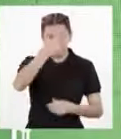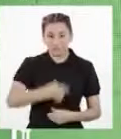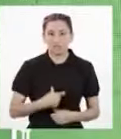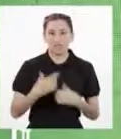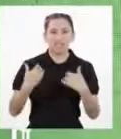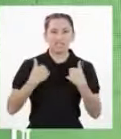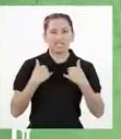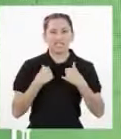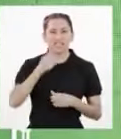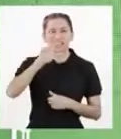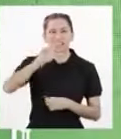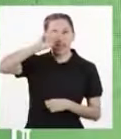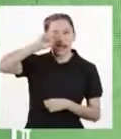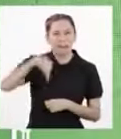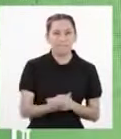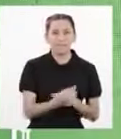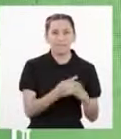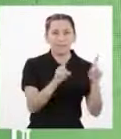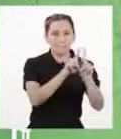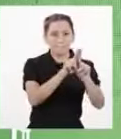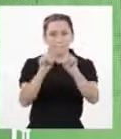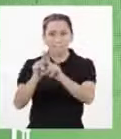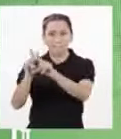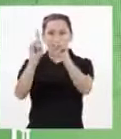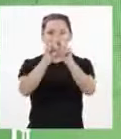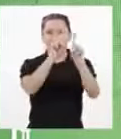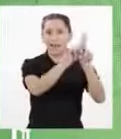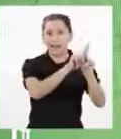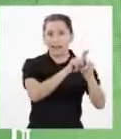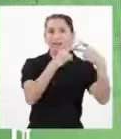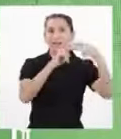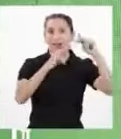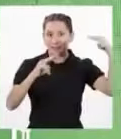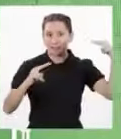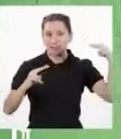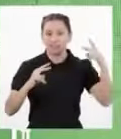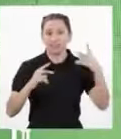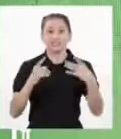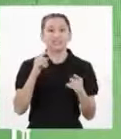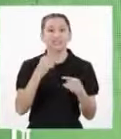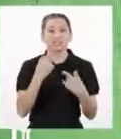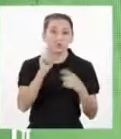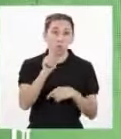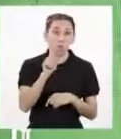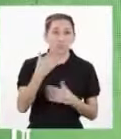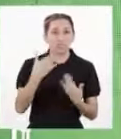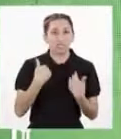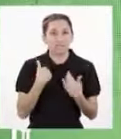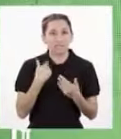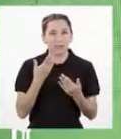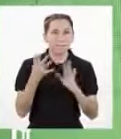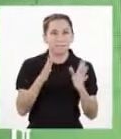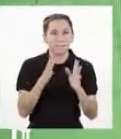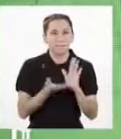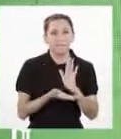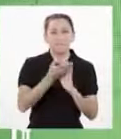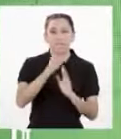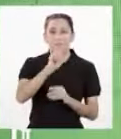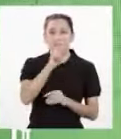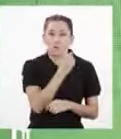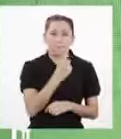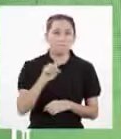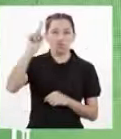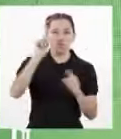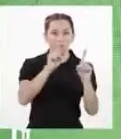consta de unos 3.000 pares de bases Y el gen más grande del genoma humano tiene más de 2 millones